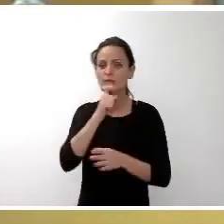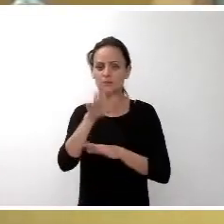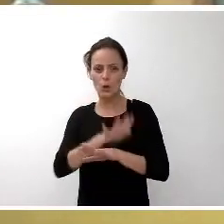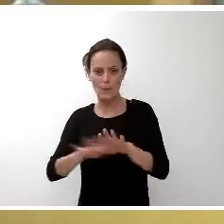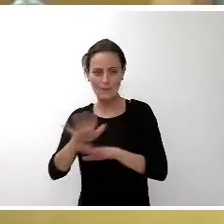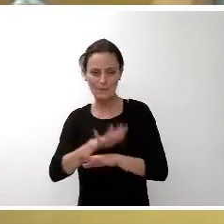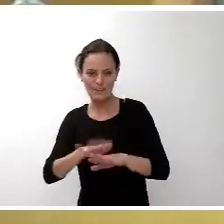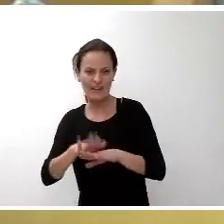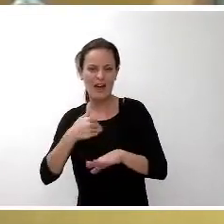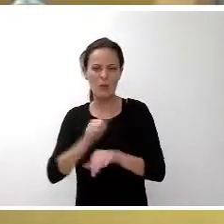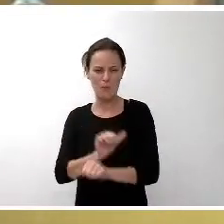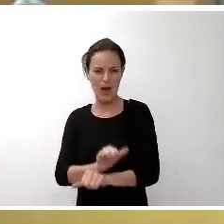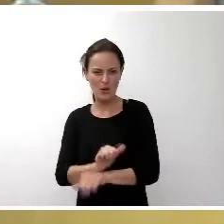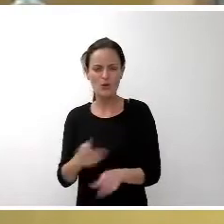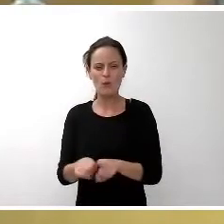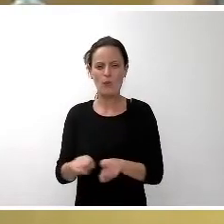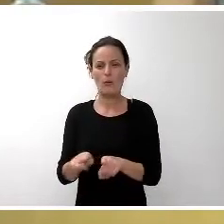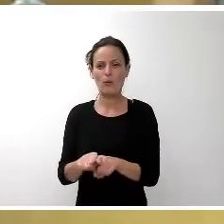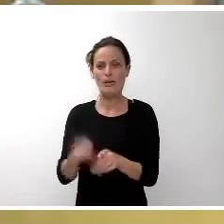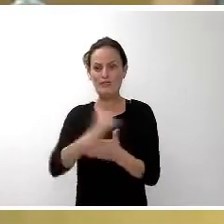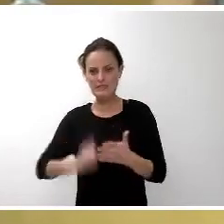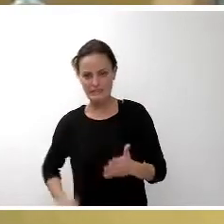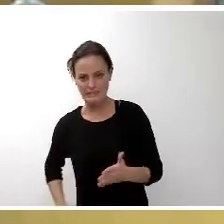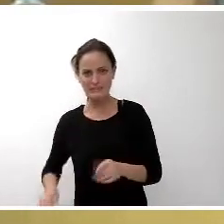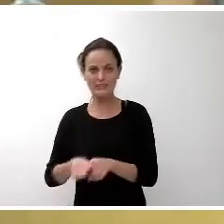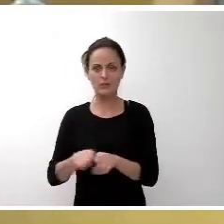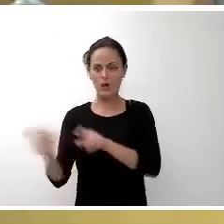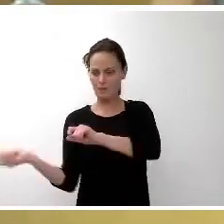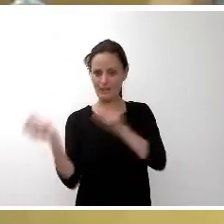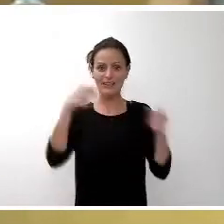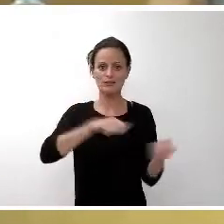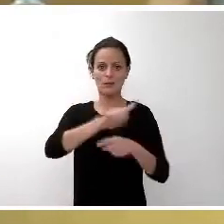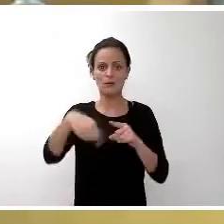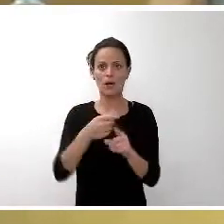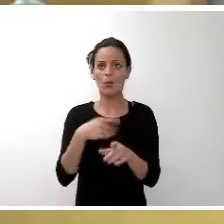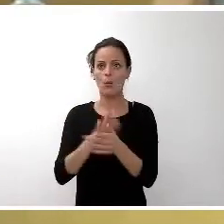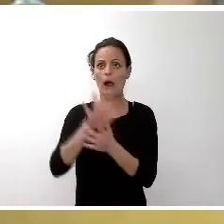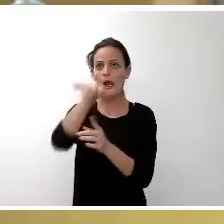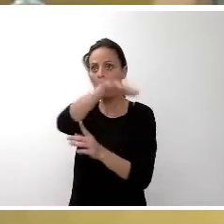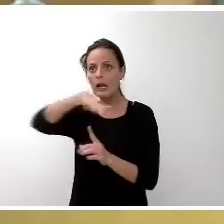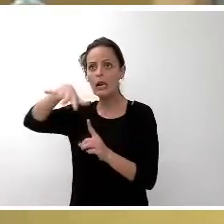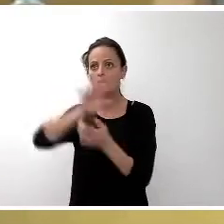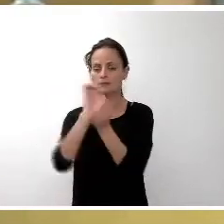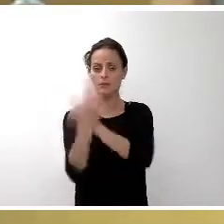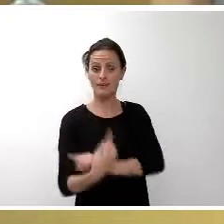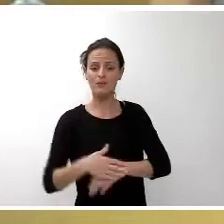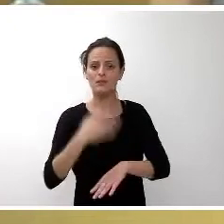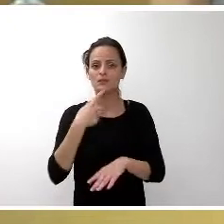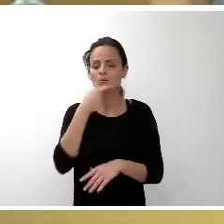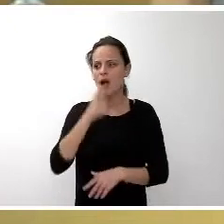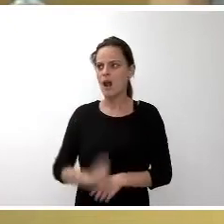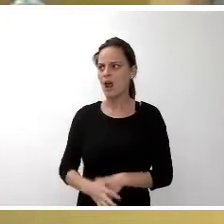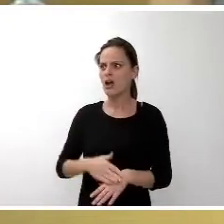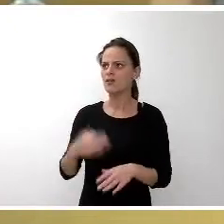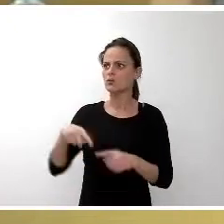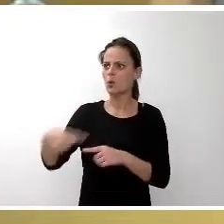contaminación, crisis, movimientos migratorios, cambios climáticos. Son palabras con las que convivimos en nuestro día a día.